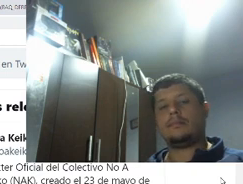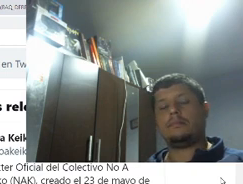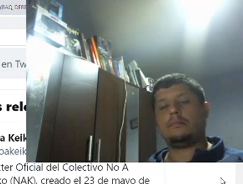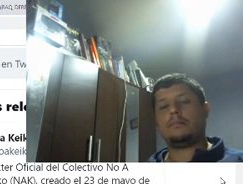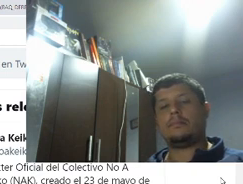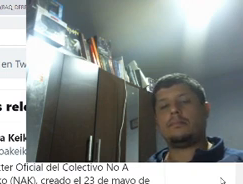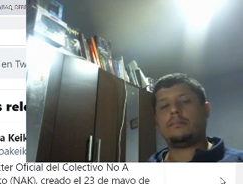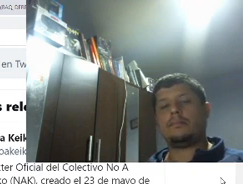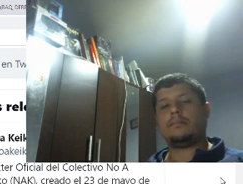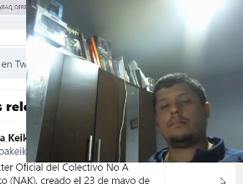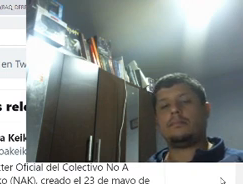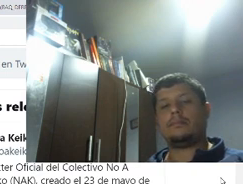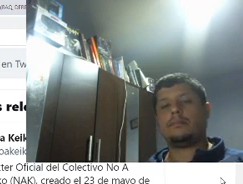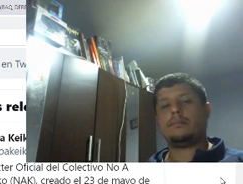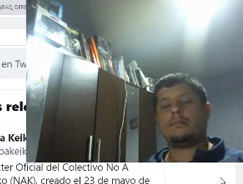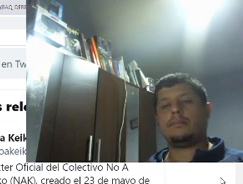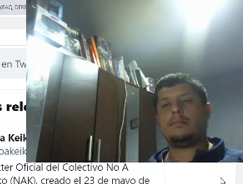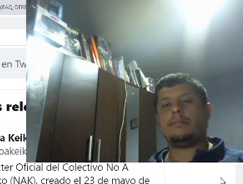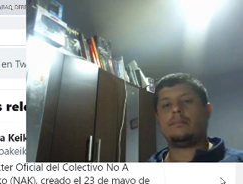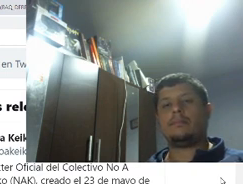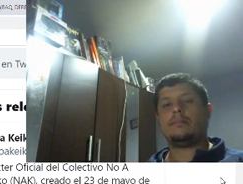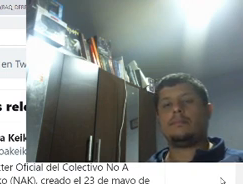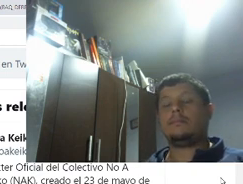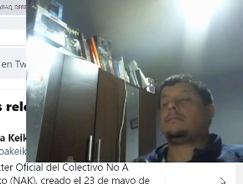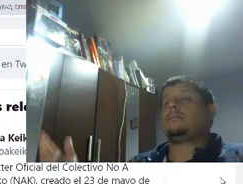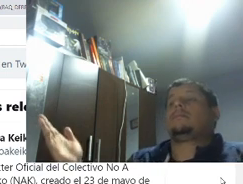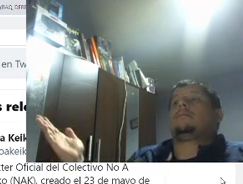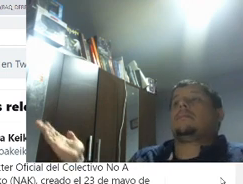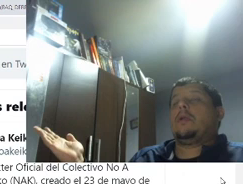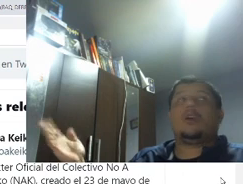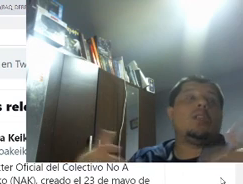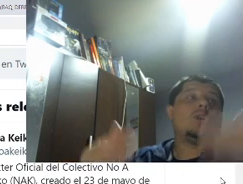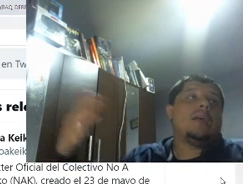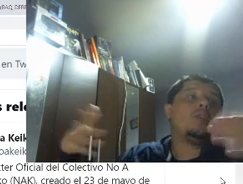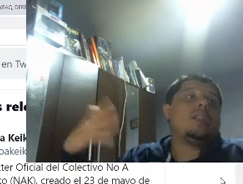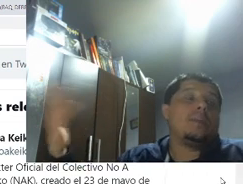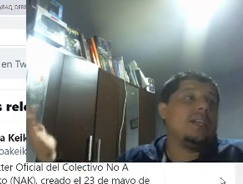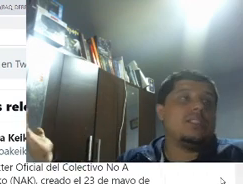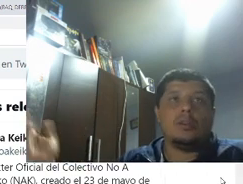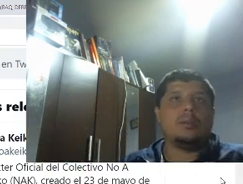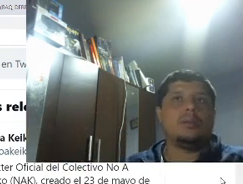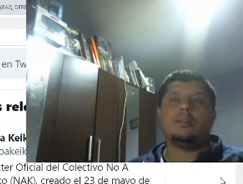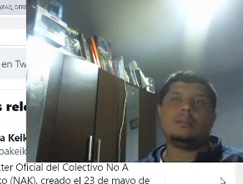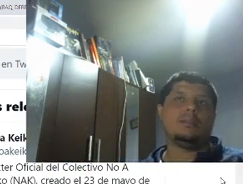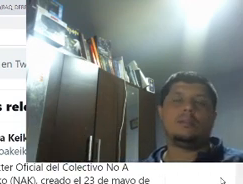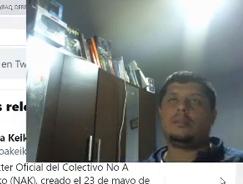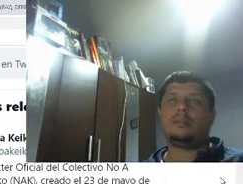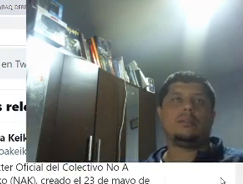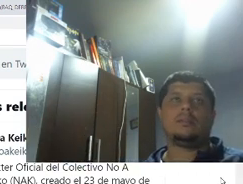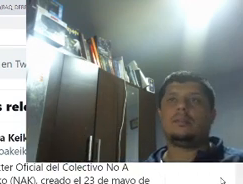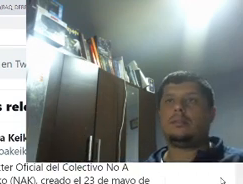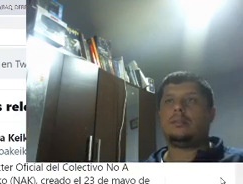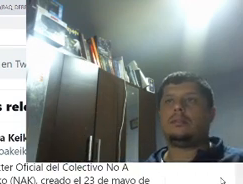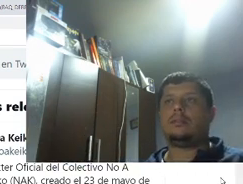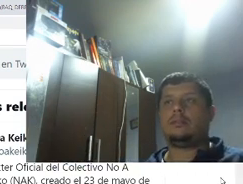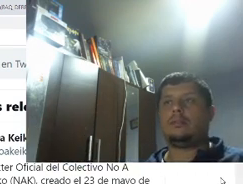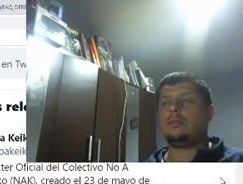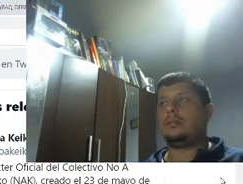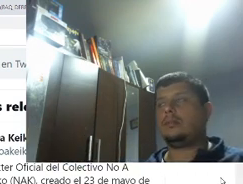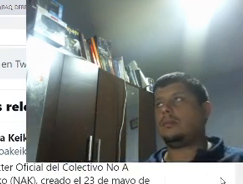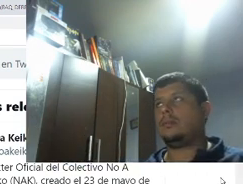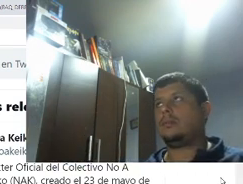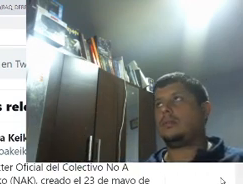mil presas. Mira, eso no es lo que yo he visto. En todo caso, aquí no tenemos la... No, no, no. digamos, ¿ha visto un testigo? ¿Esa firma no es mía?